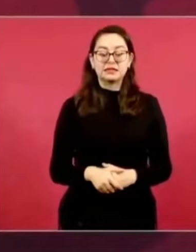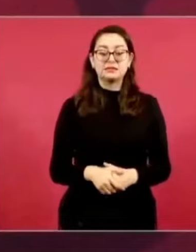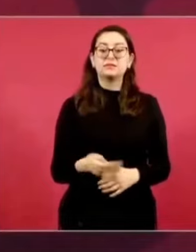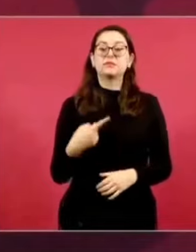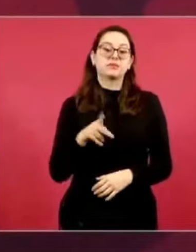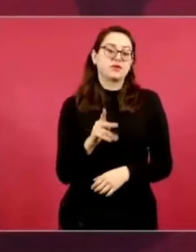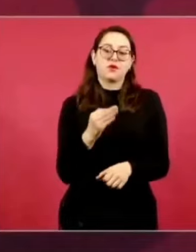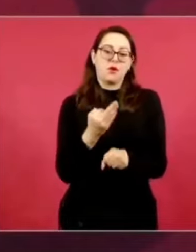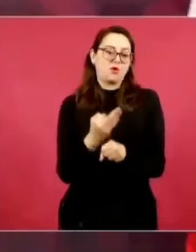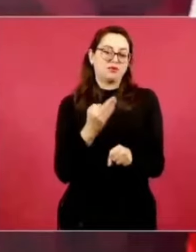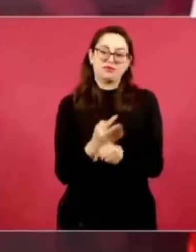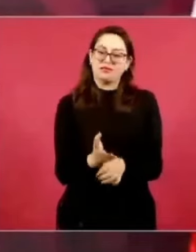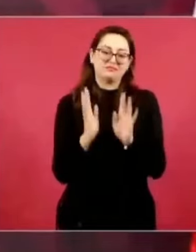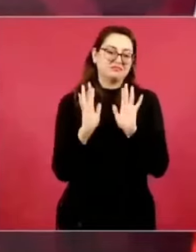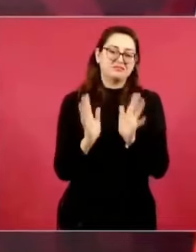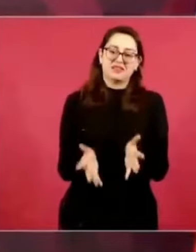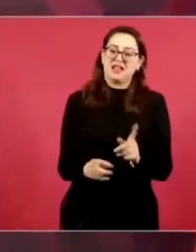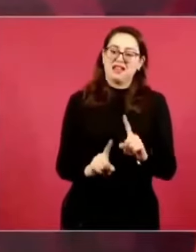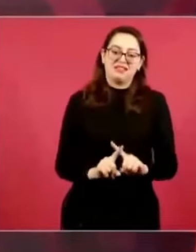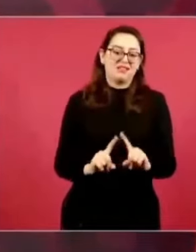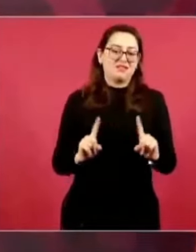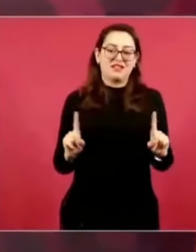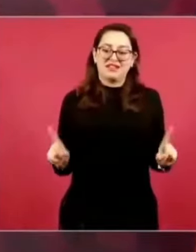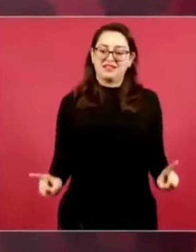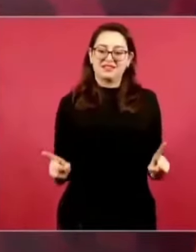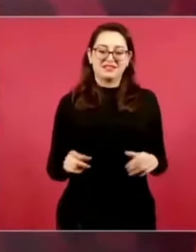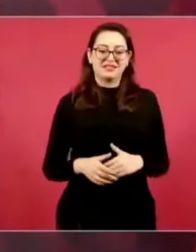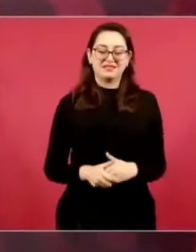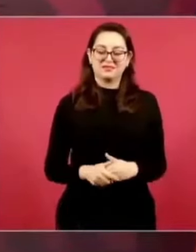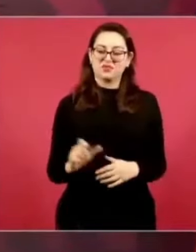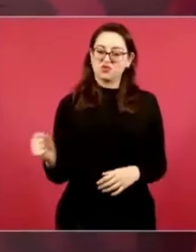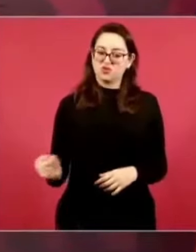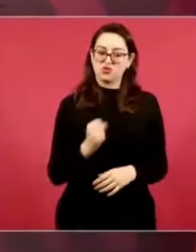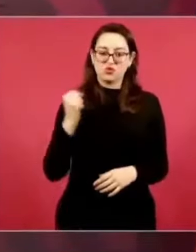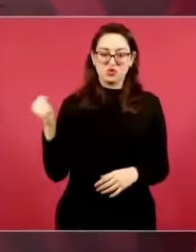afortunadamente.